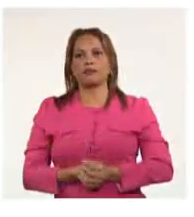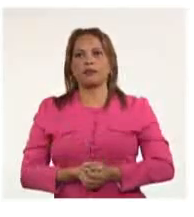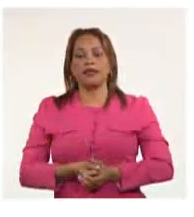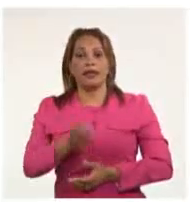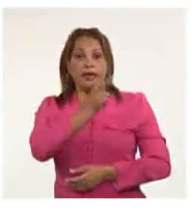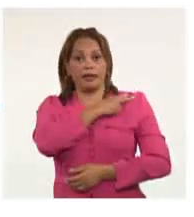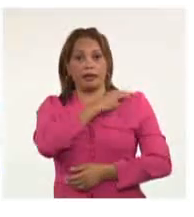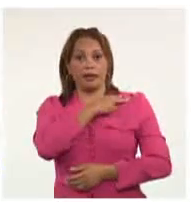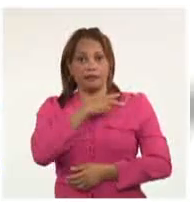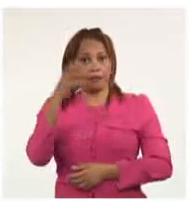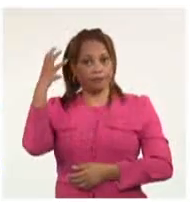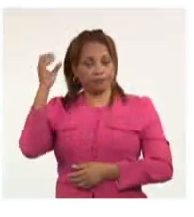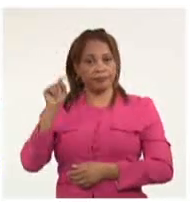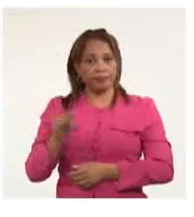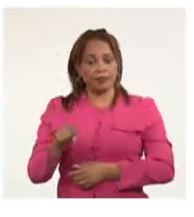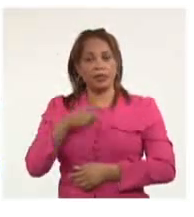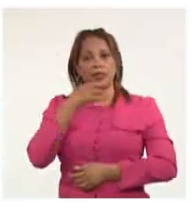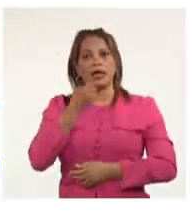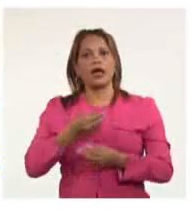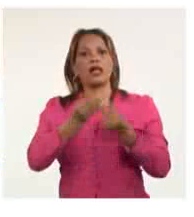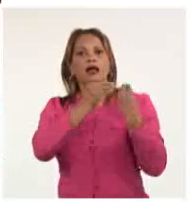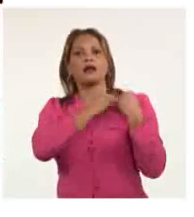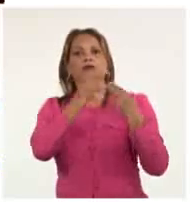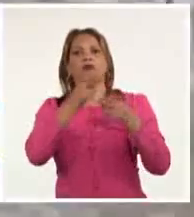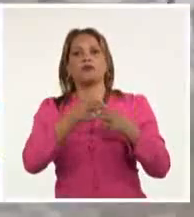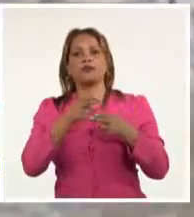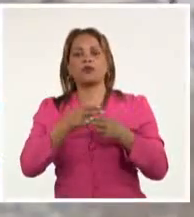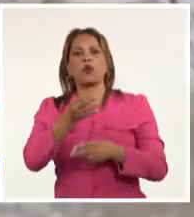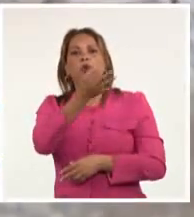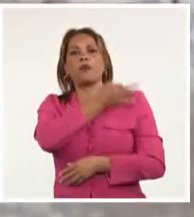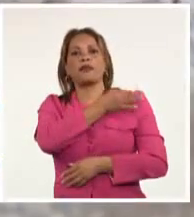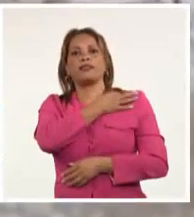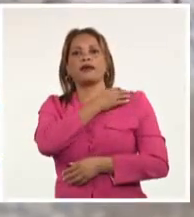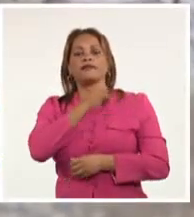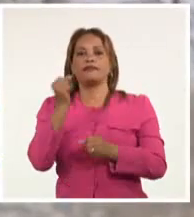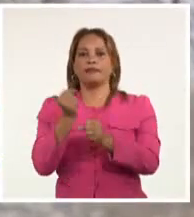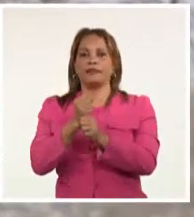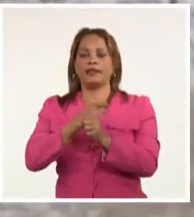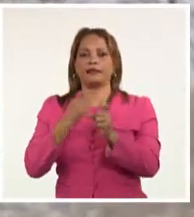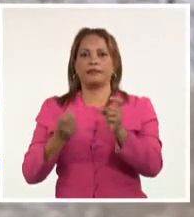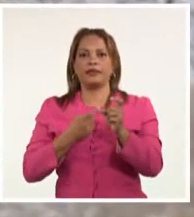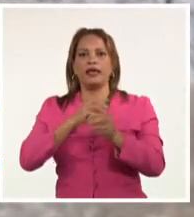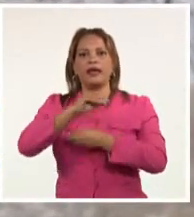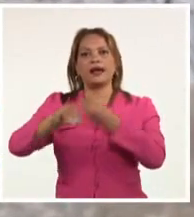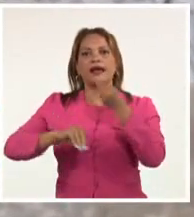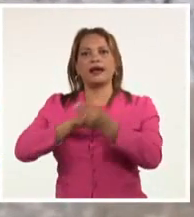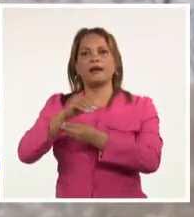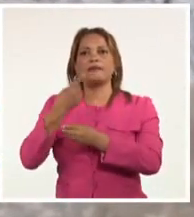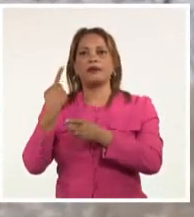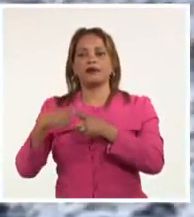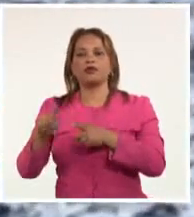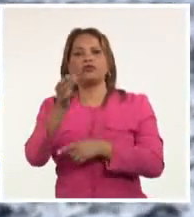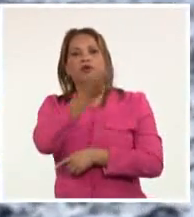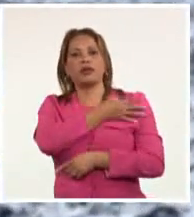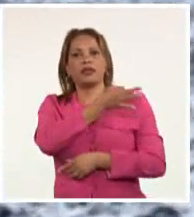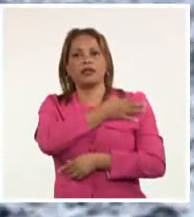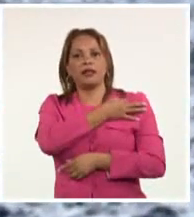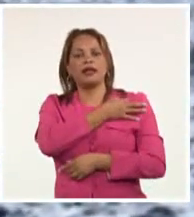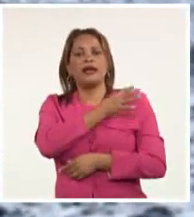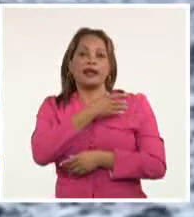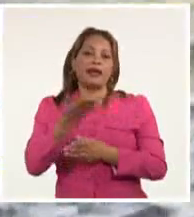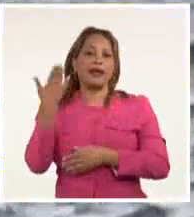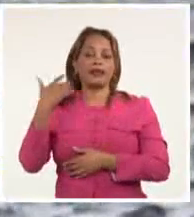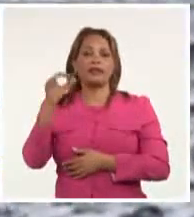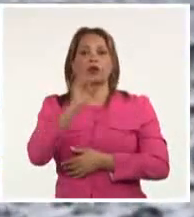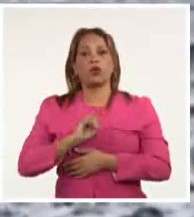jefe de Estado Mayor, quedó nombrado como comandante de la Operación Especial. Releva así al general Sergei Zurovkin, designado en